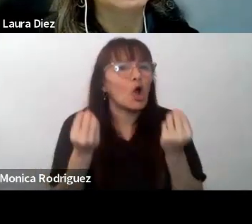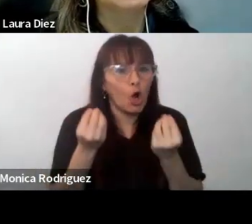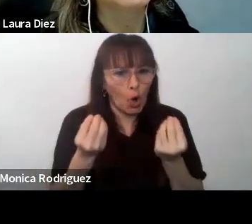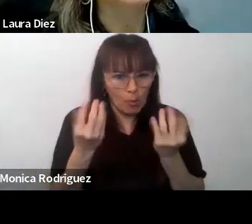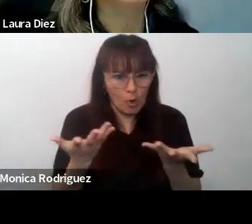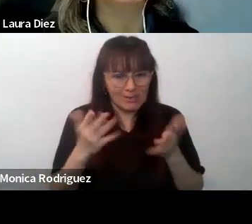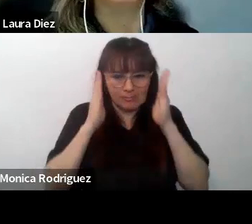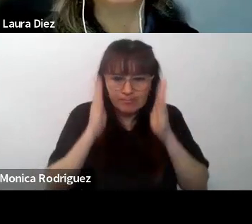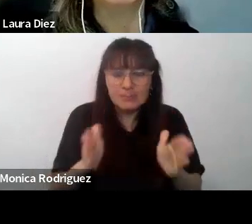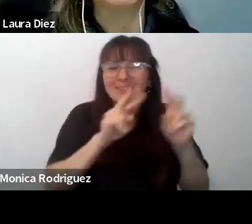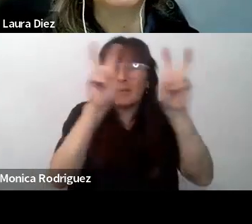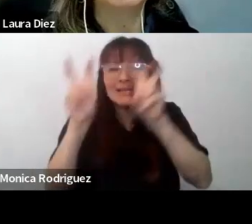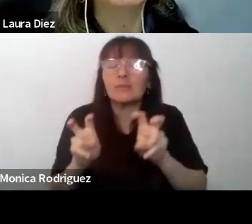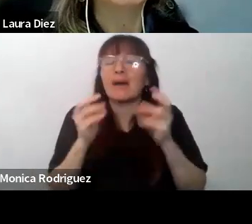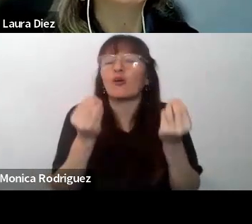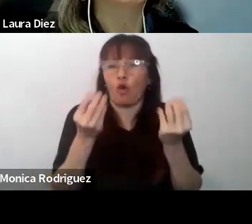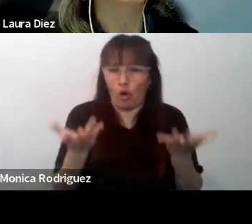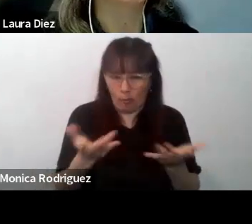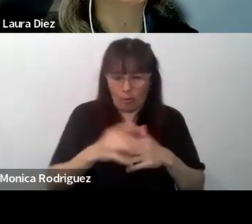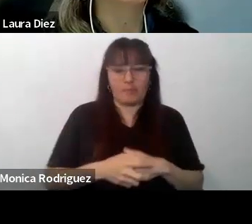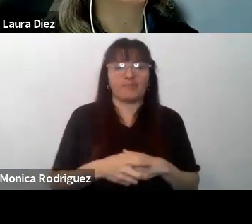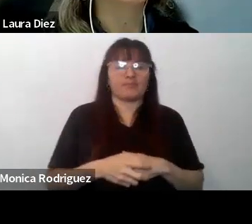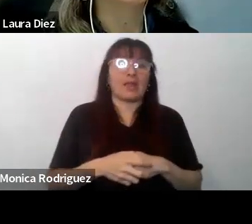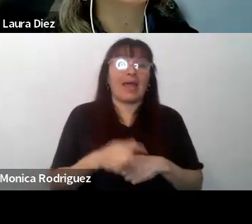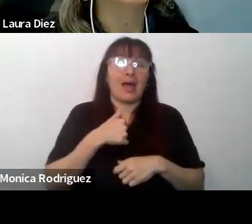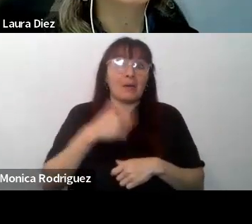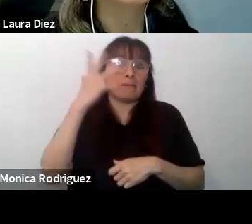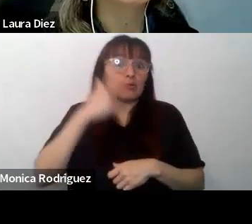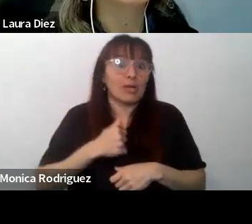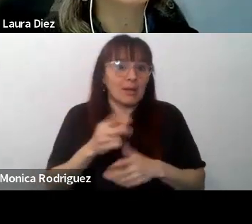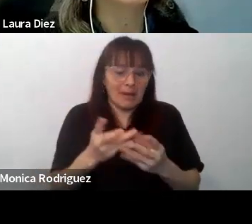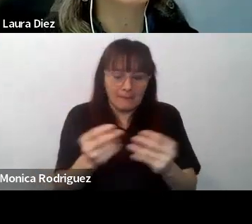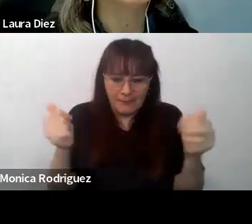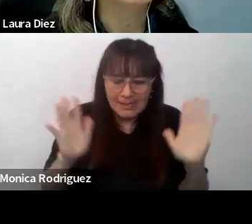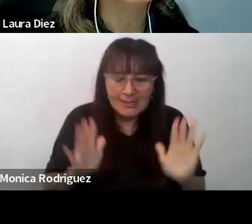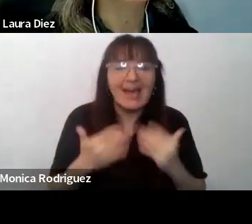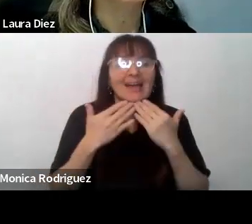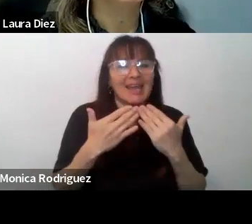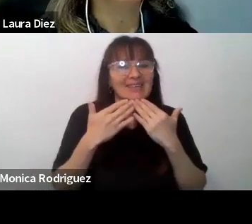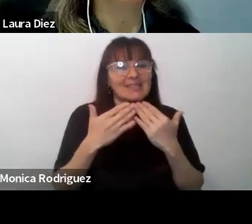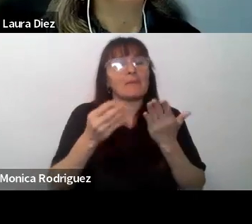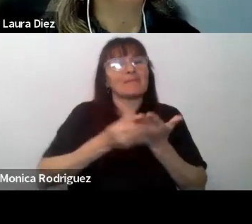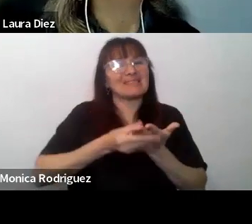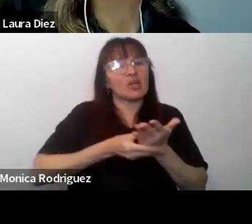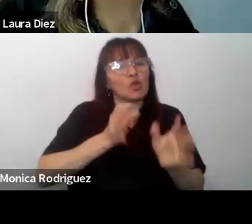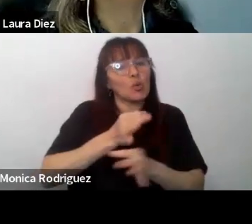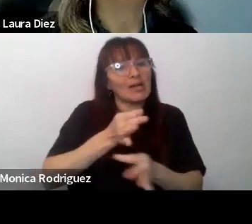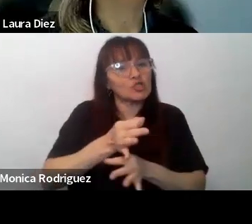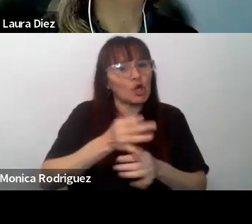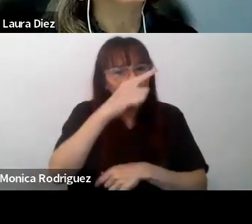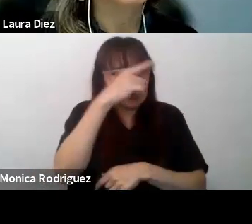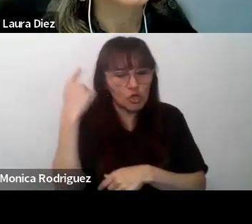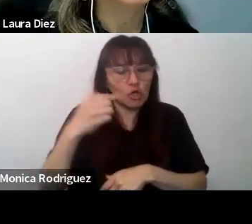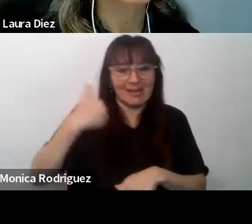abordar estas temáticas. Quisiera, para terminar, simplemente agradecer al Ministerio de Educación de la Nación de